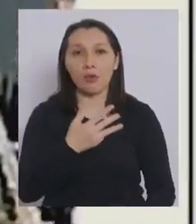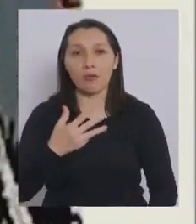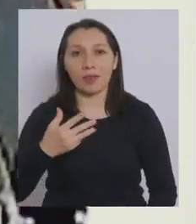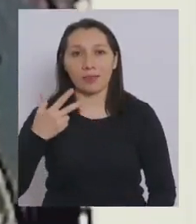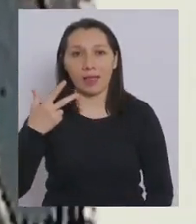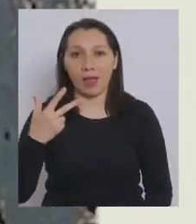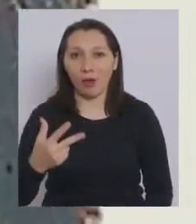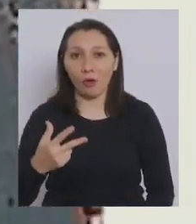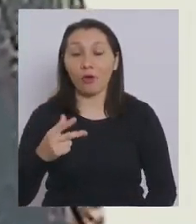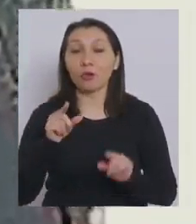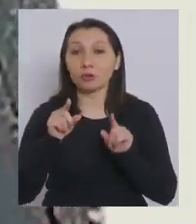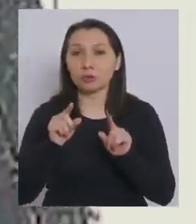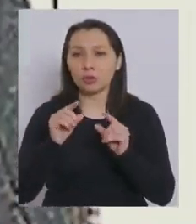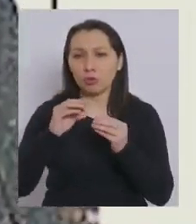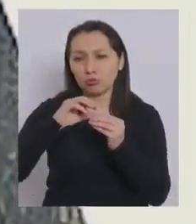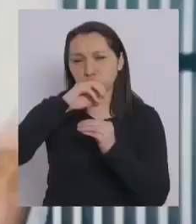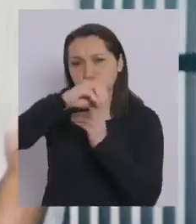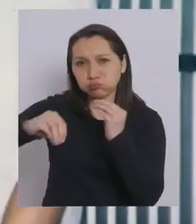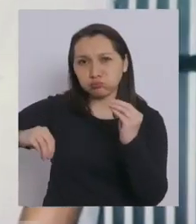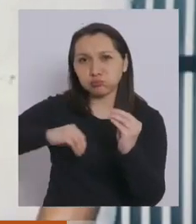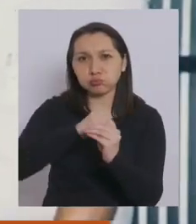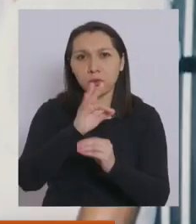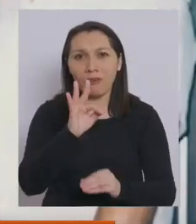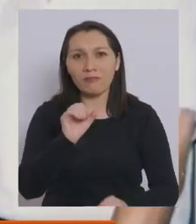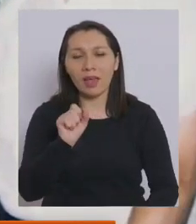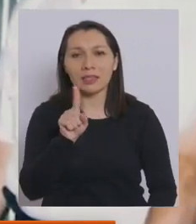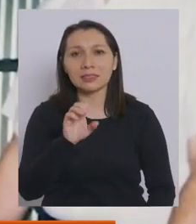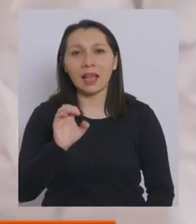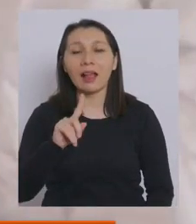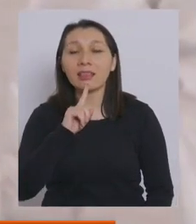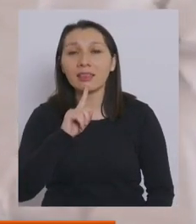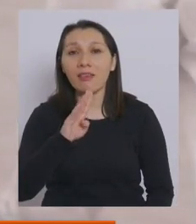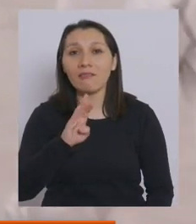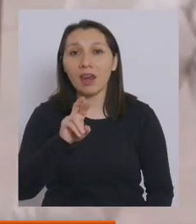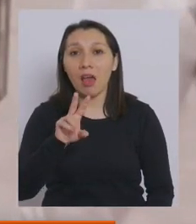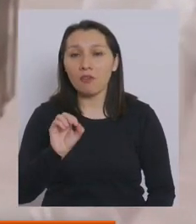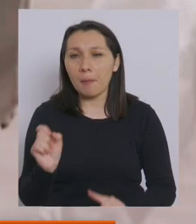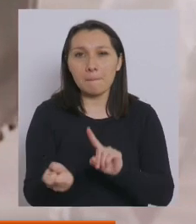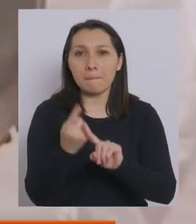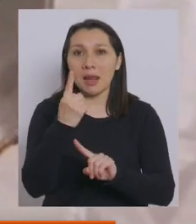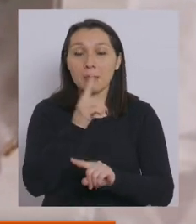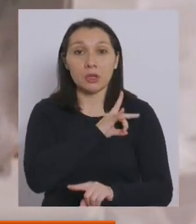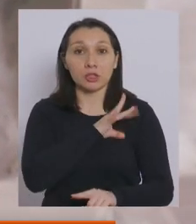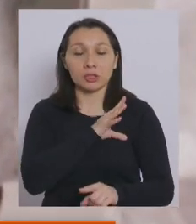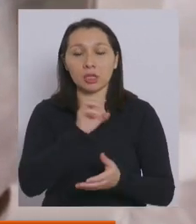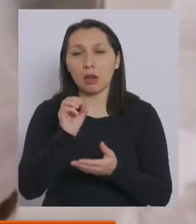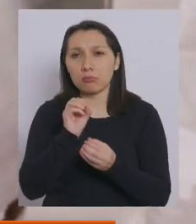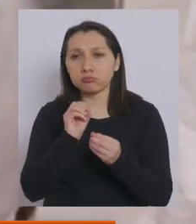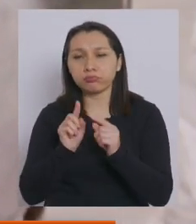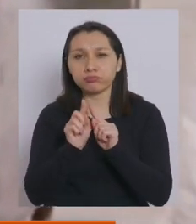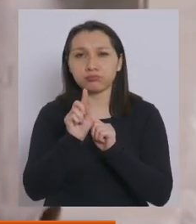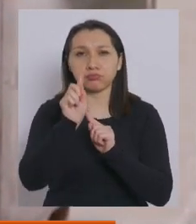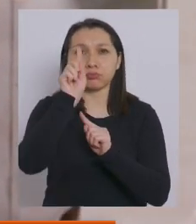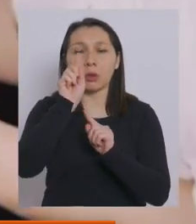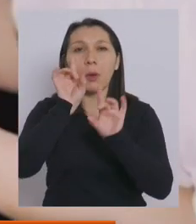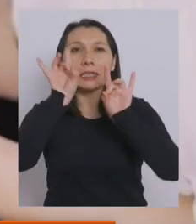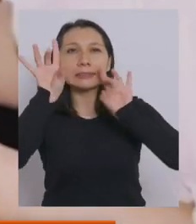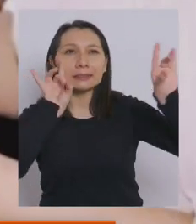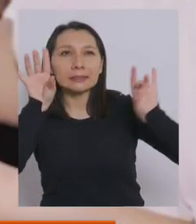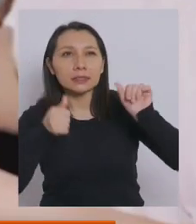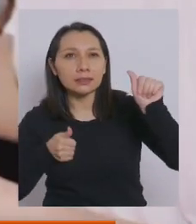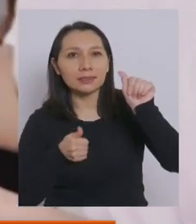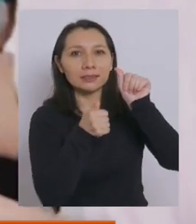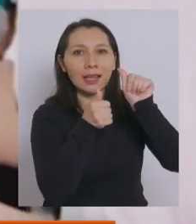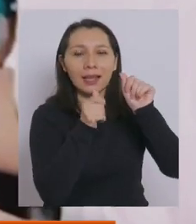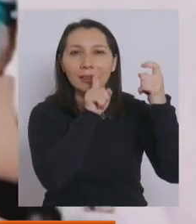El presidente Sebastián Piñera presenta hasta ahora el nuevo Sistema Nacional Satelital. Escuchemos el ambiente mientras comienza esta